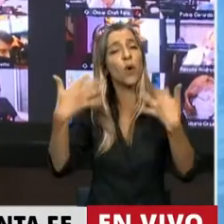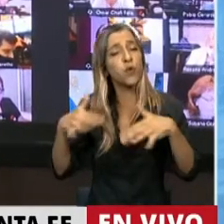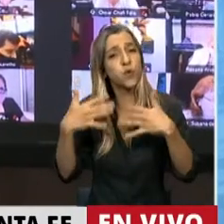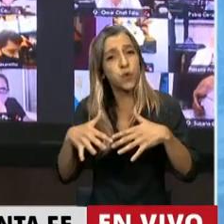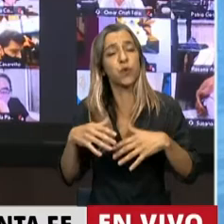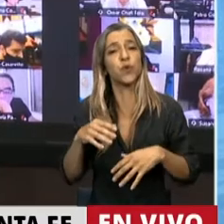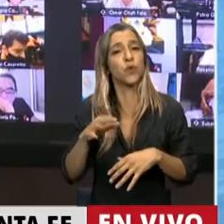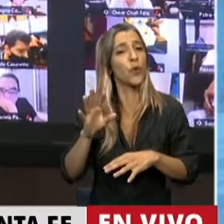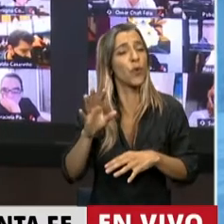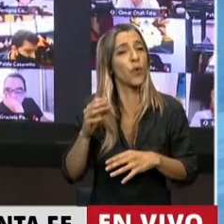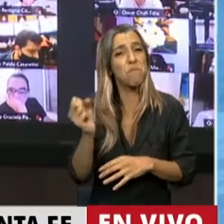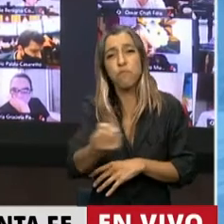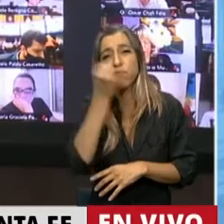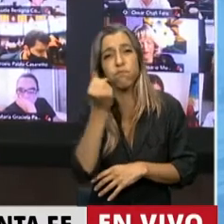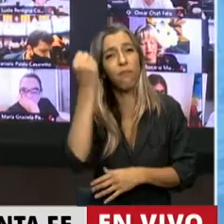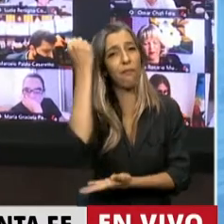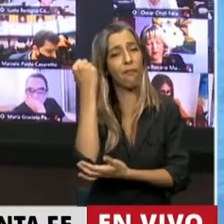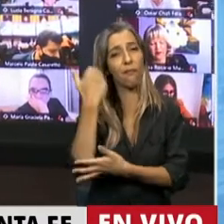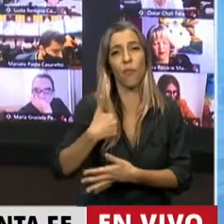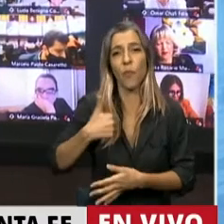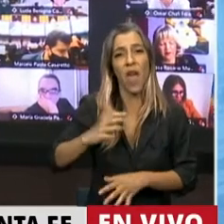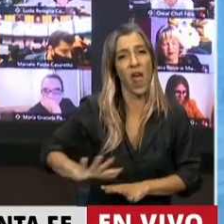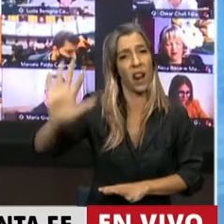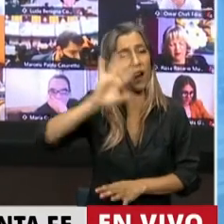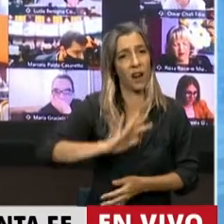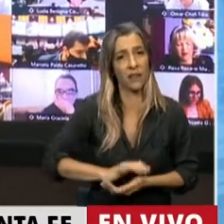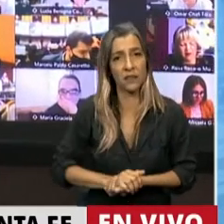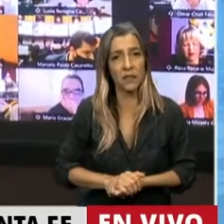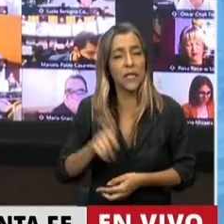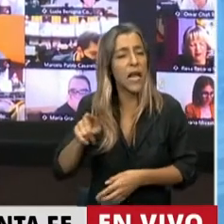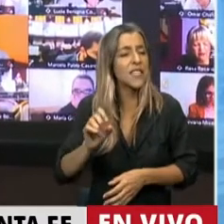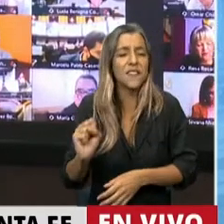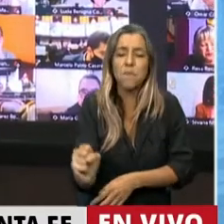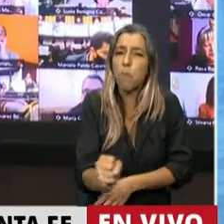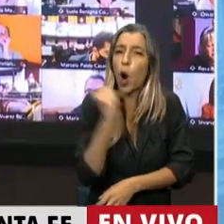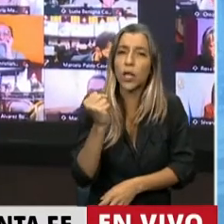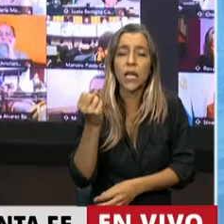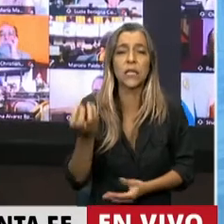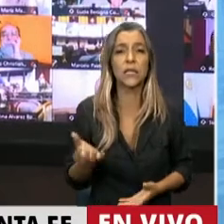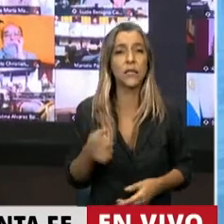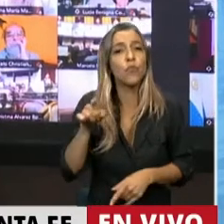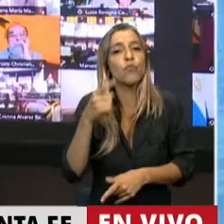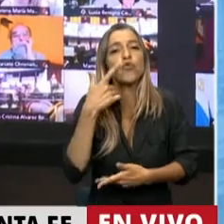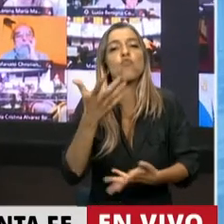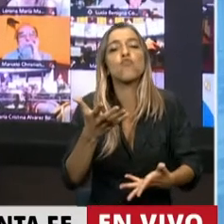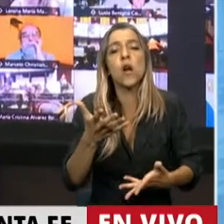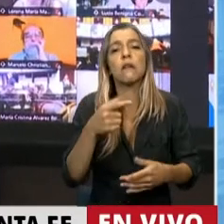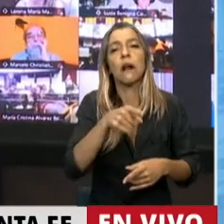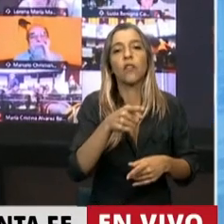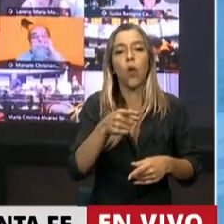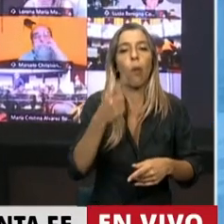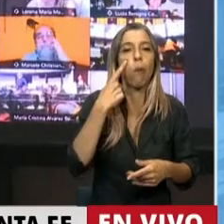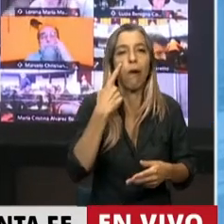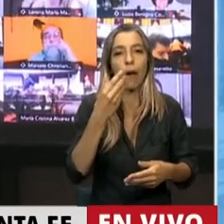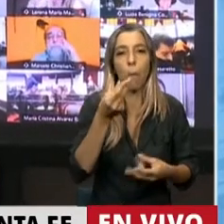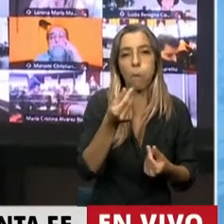estructural, es la financiarización de la economía, la timba financiera. Y aquí era la relación entre